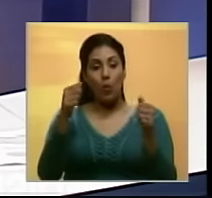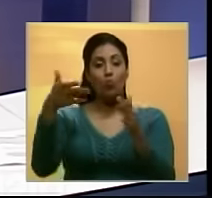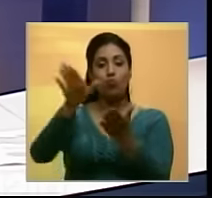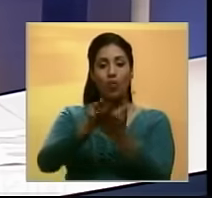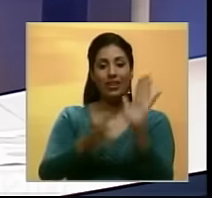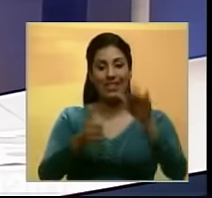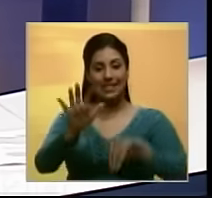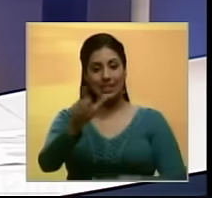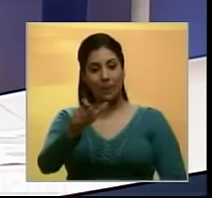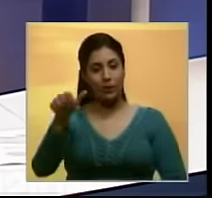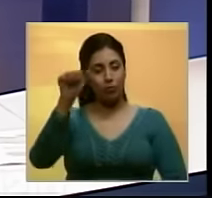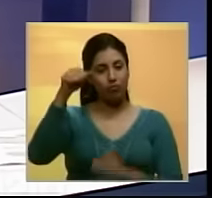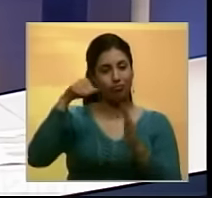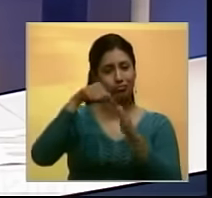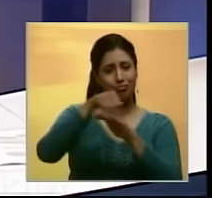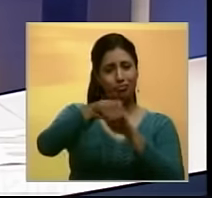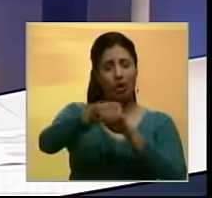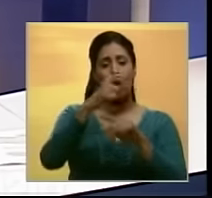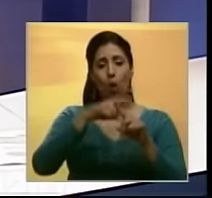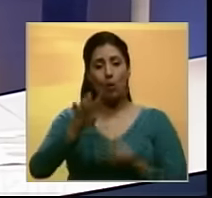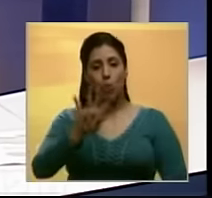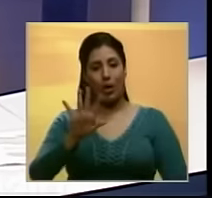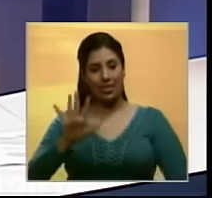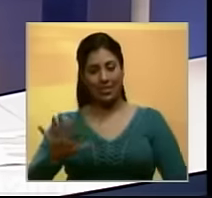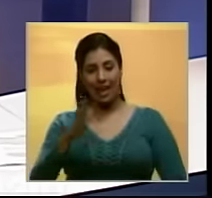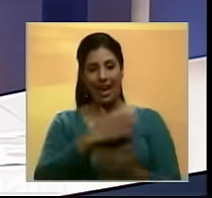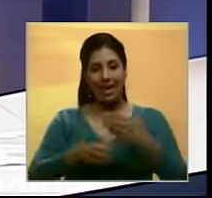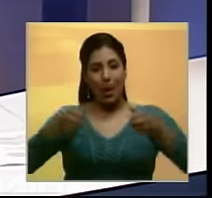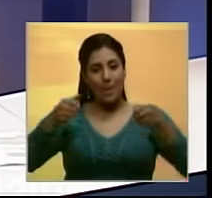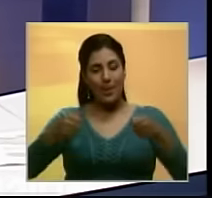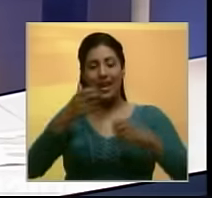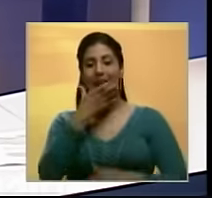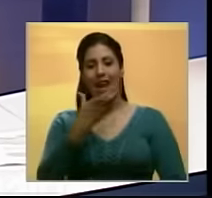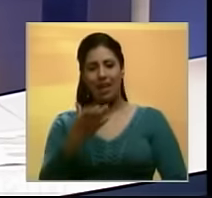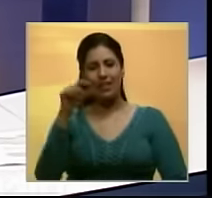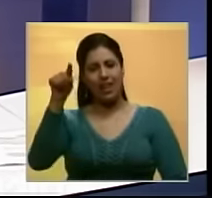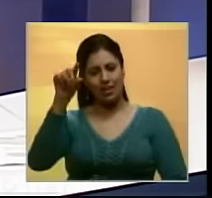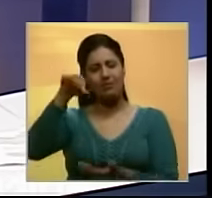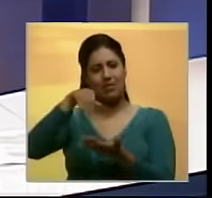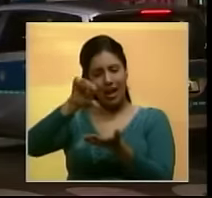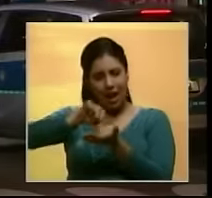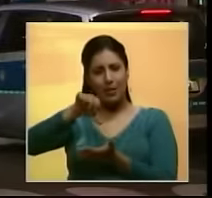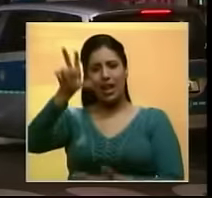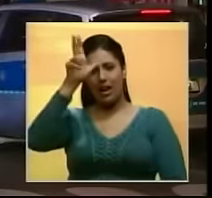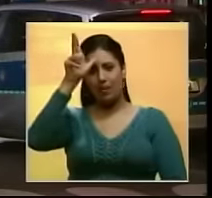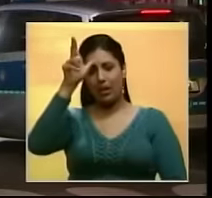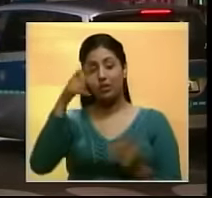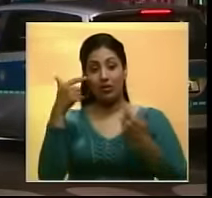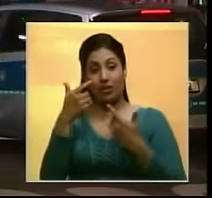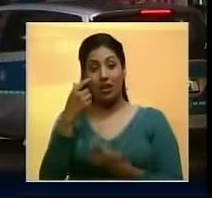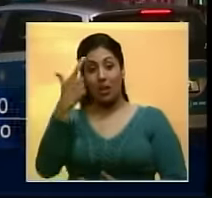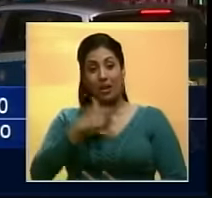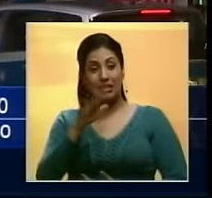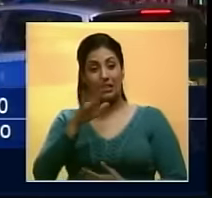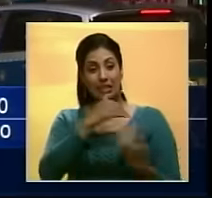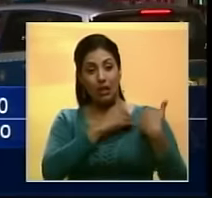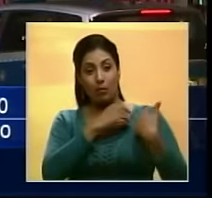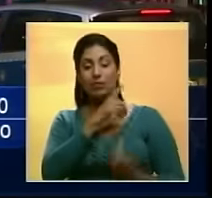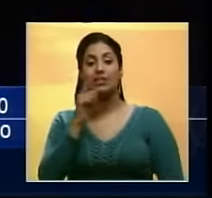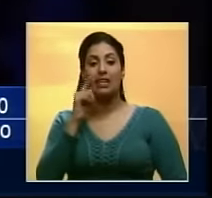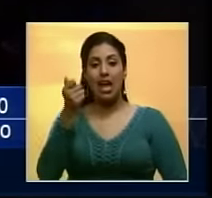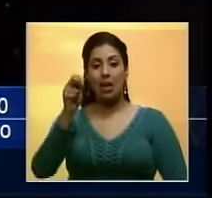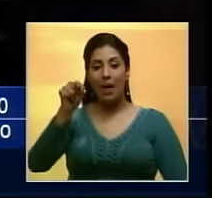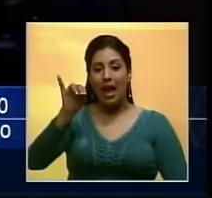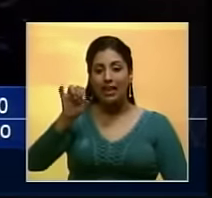la muerte de 15 personas. Se agirió a otras 45 en un mercado de Navidad en Berlín. El sospechoso se trataría de Anís A,